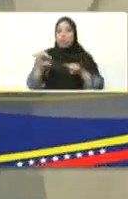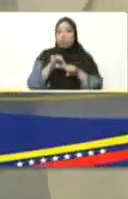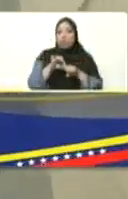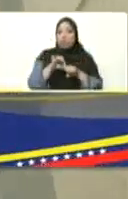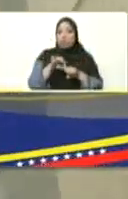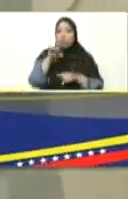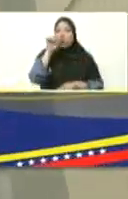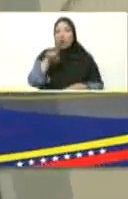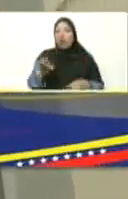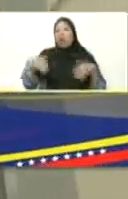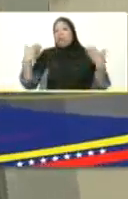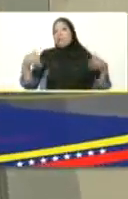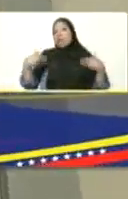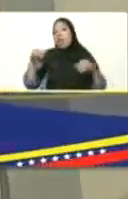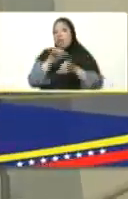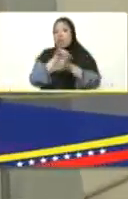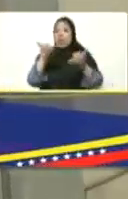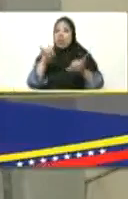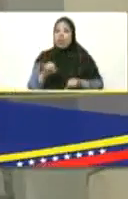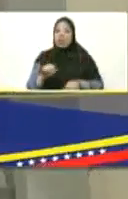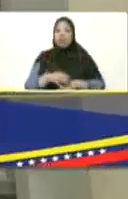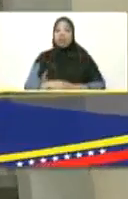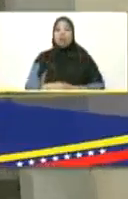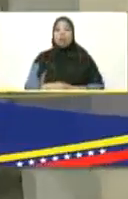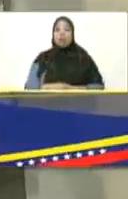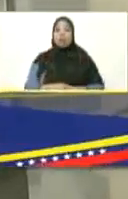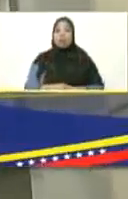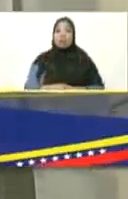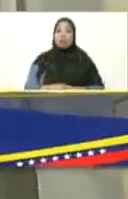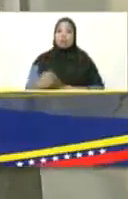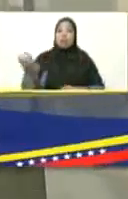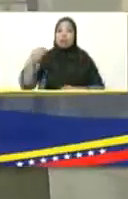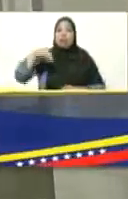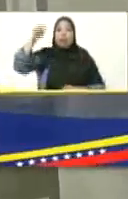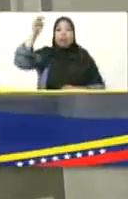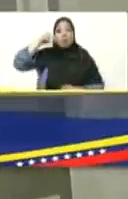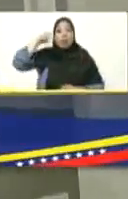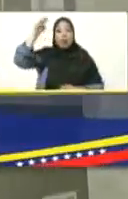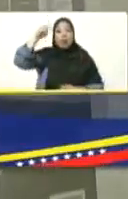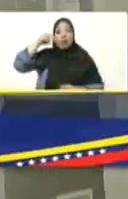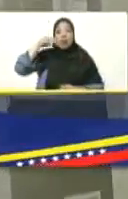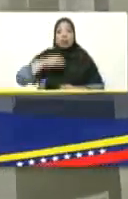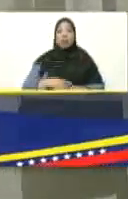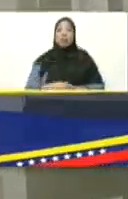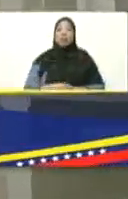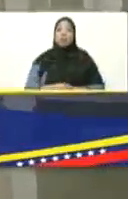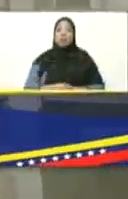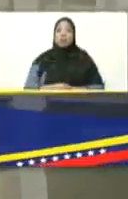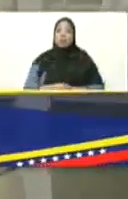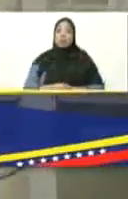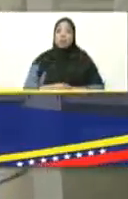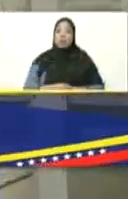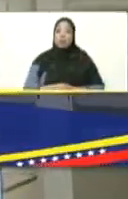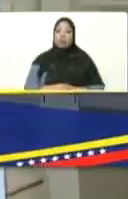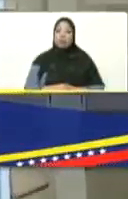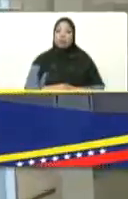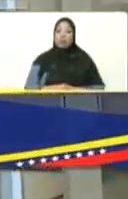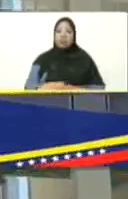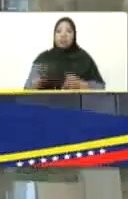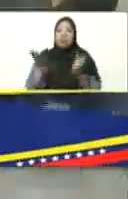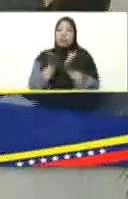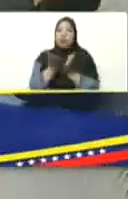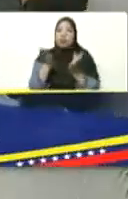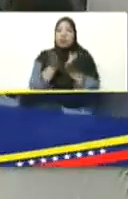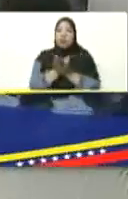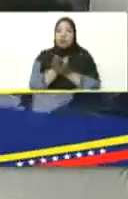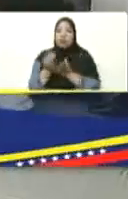Están felices. Ahorita estaba hablando con ellos. Yainey es maestra, maestra de una escuela